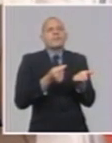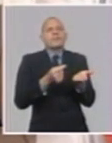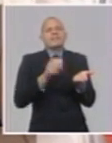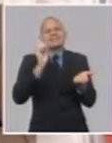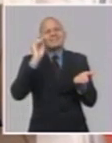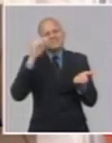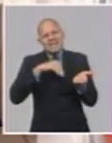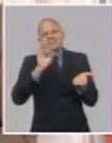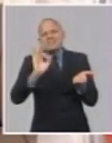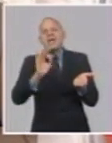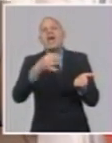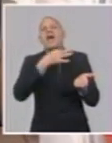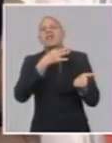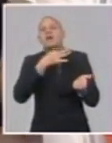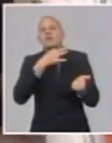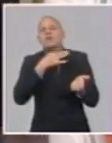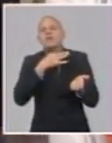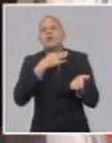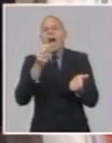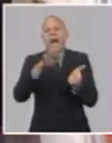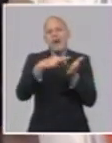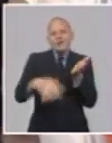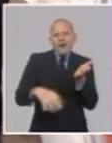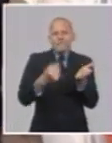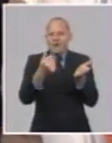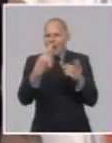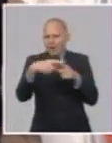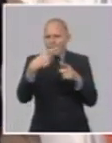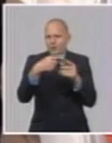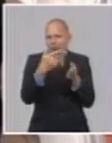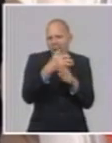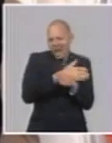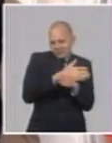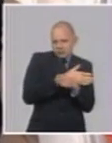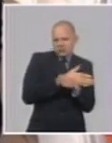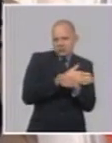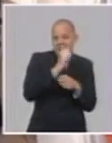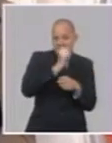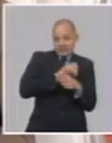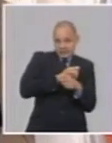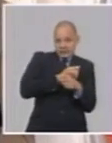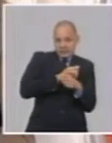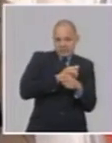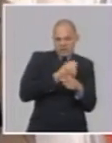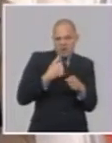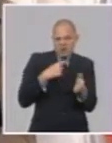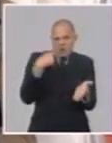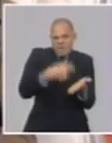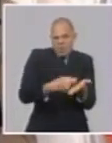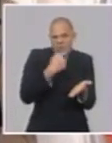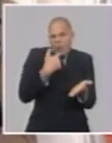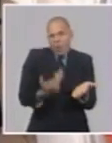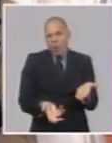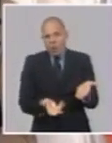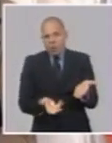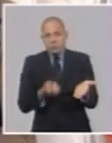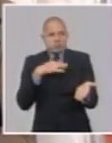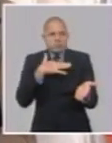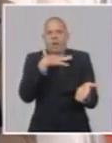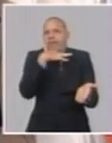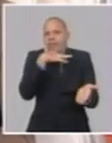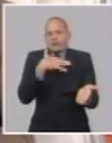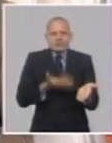monetaria y cambiaria, se ha previsto un anticipo de mil pesos para cada uno de los